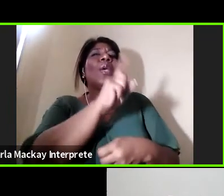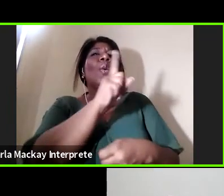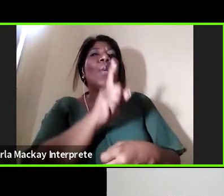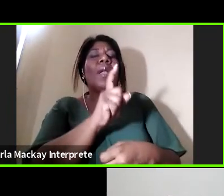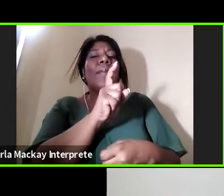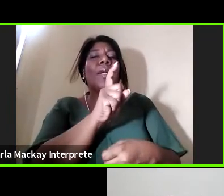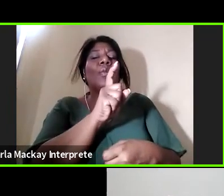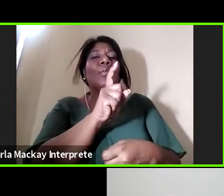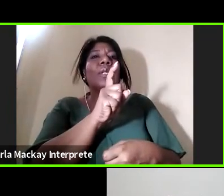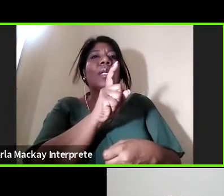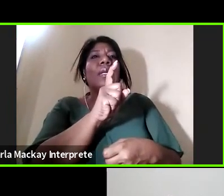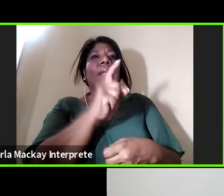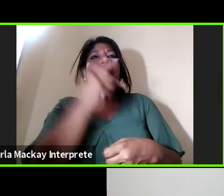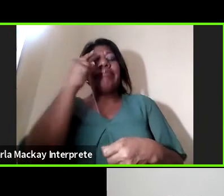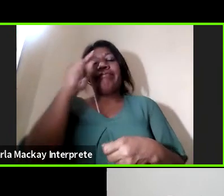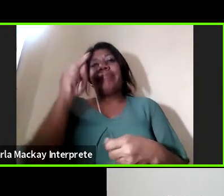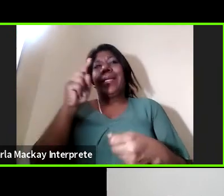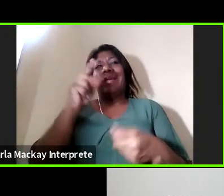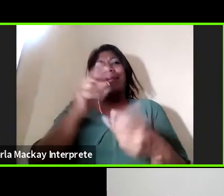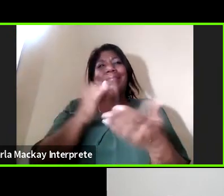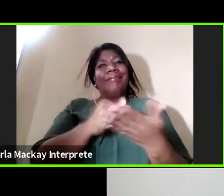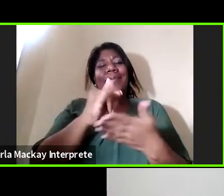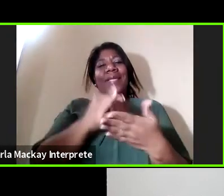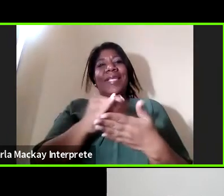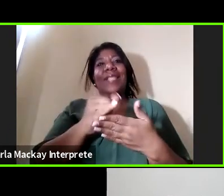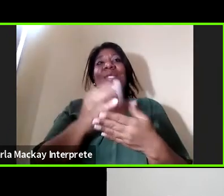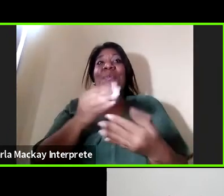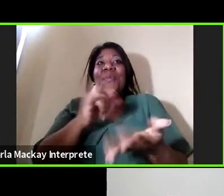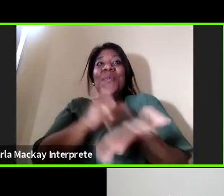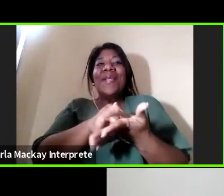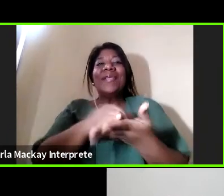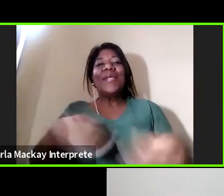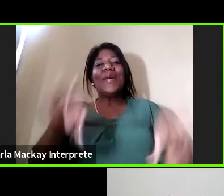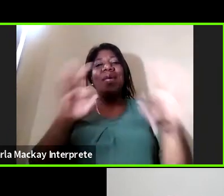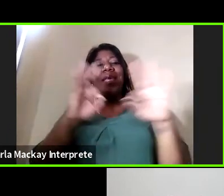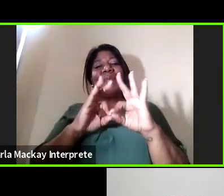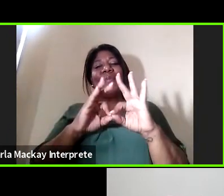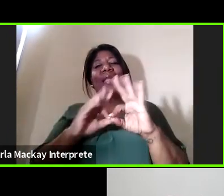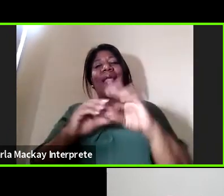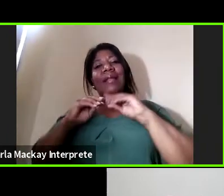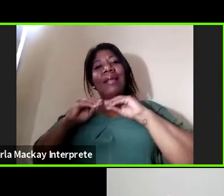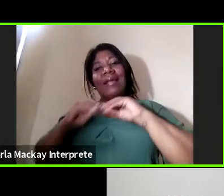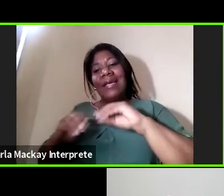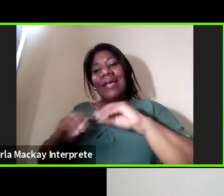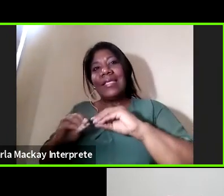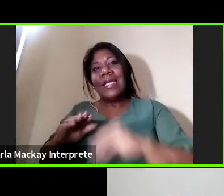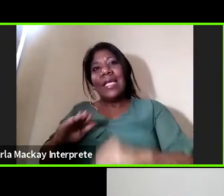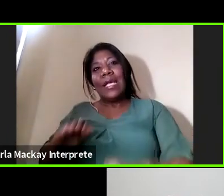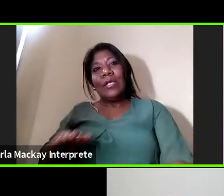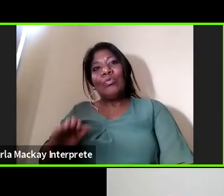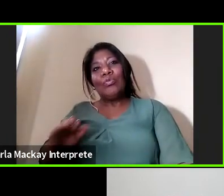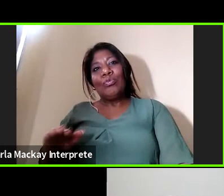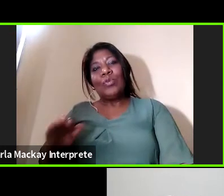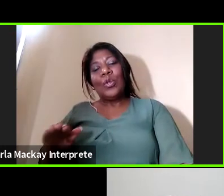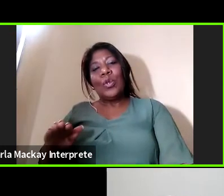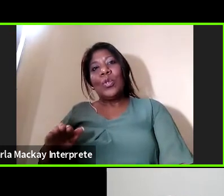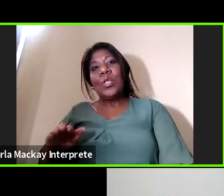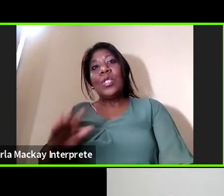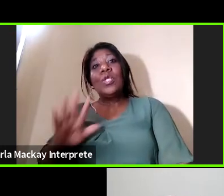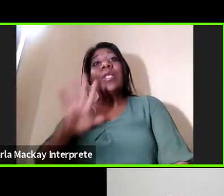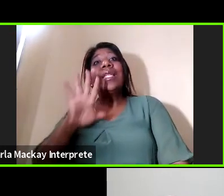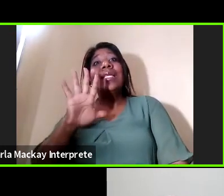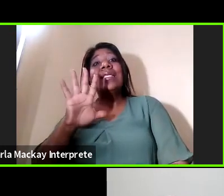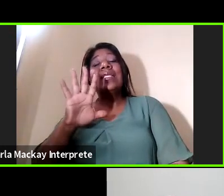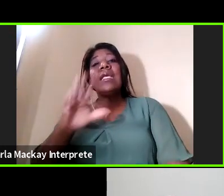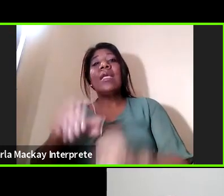entonces mientras más temprano empezamos no solamente enfatizarme en lo de primaria sino que tenemos que ir un poco más